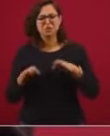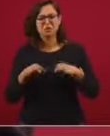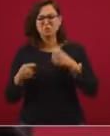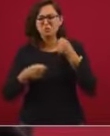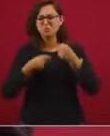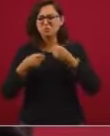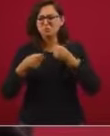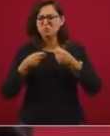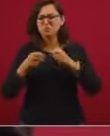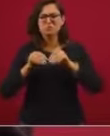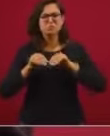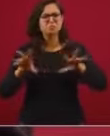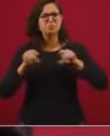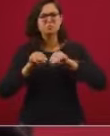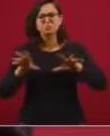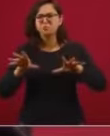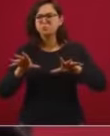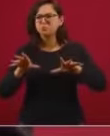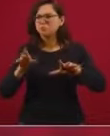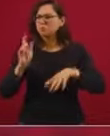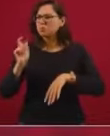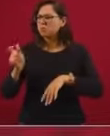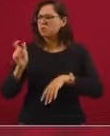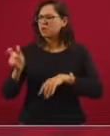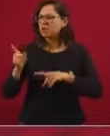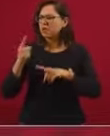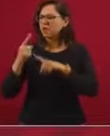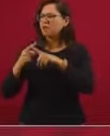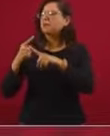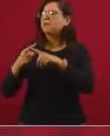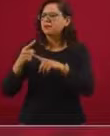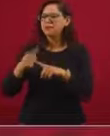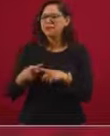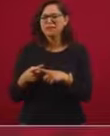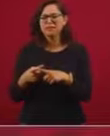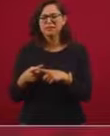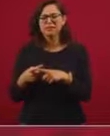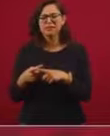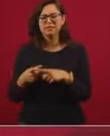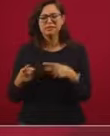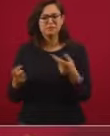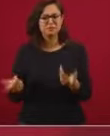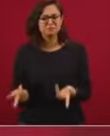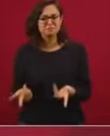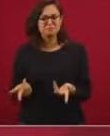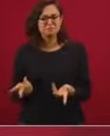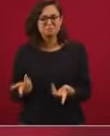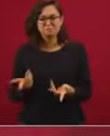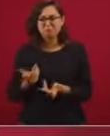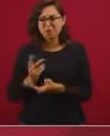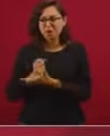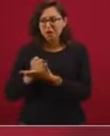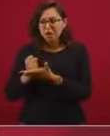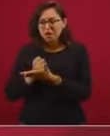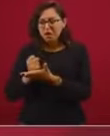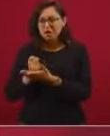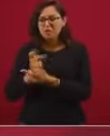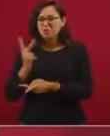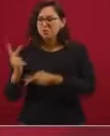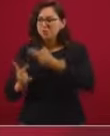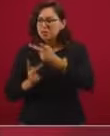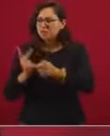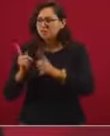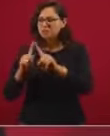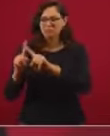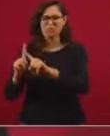qué fuentes de financiamiento tienen. Es transparencia.